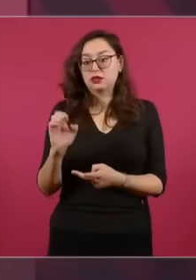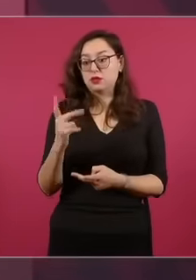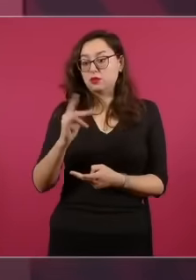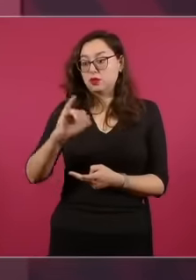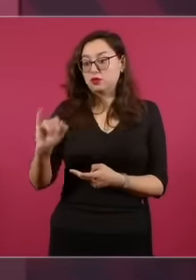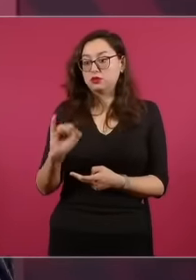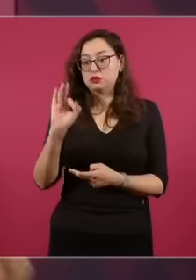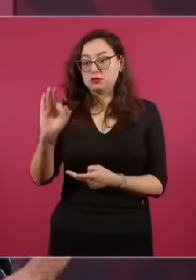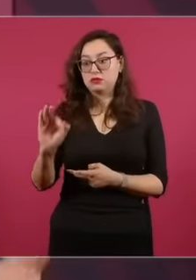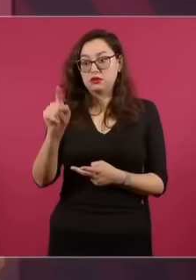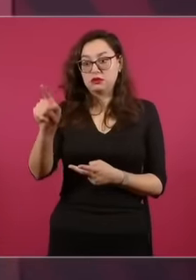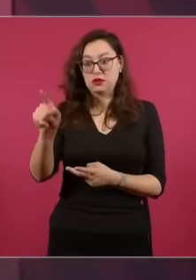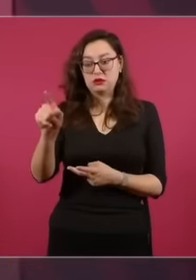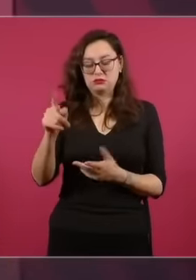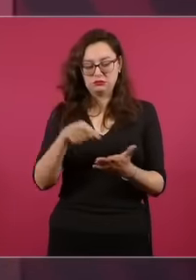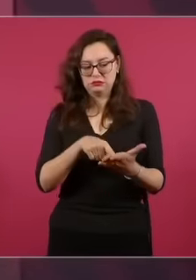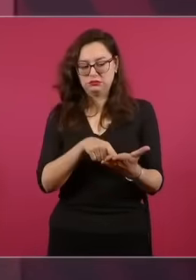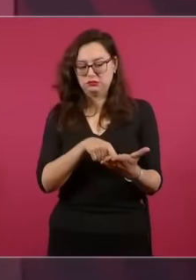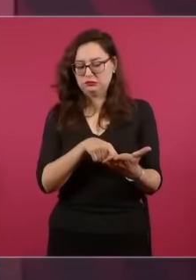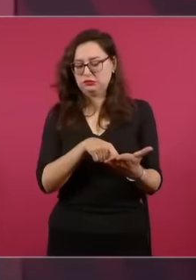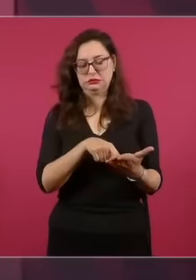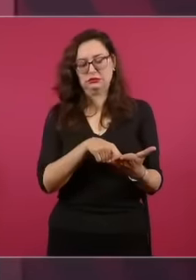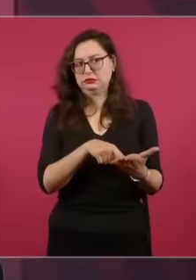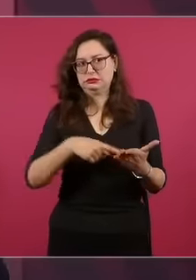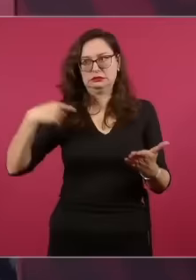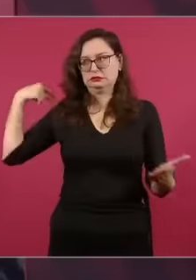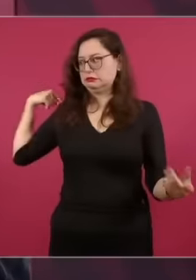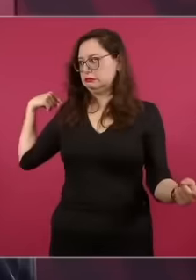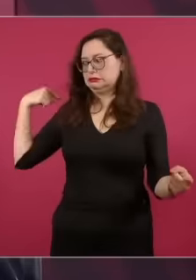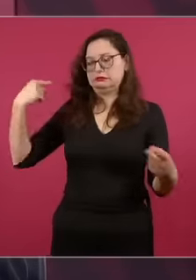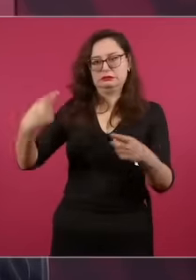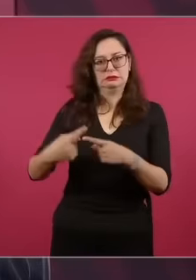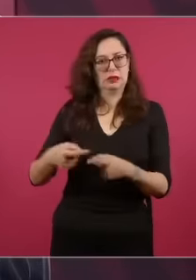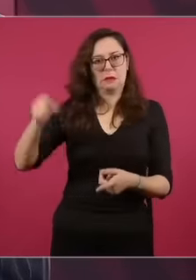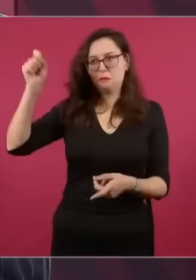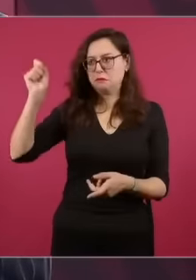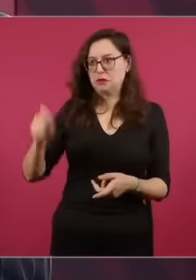de como se había resuelto hace 15 años